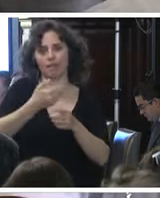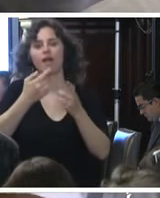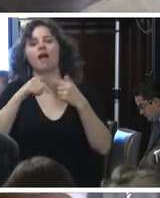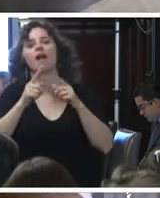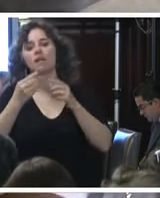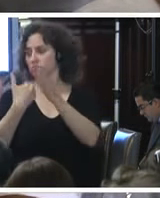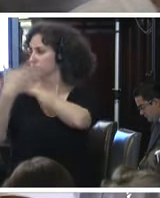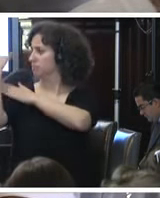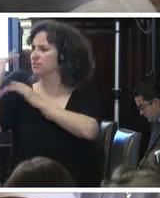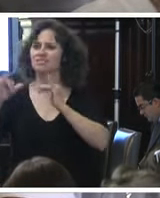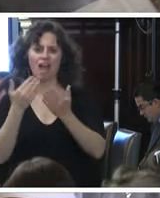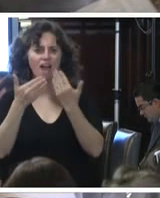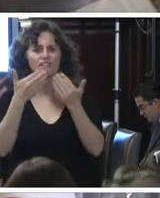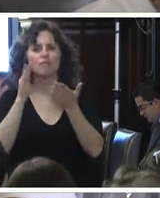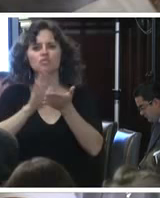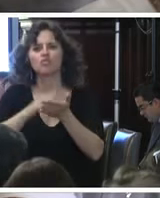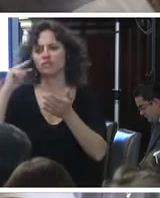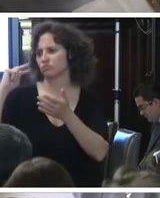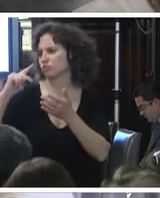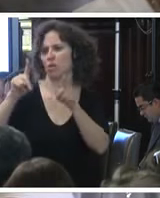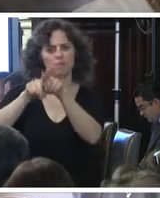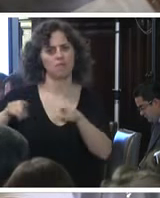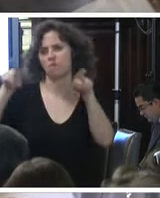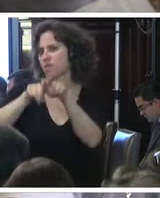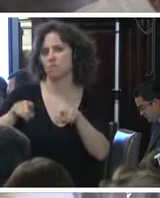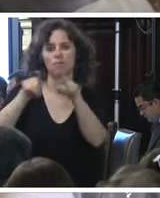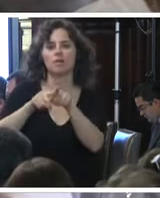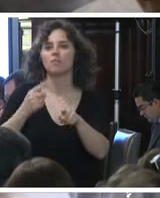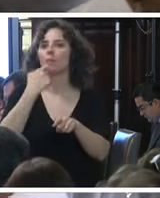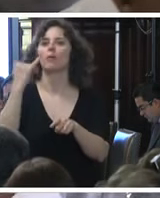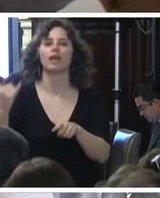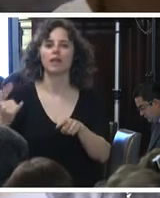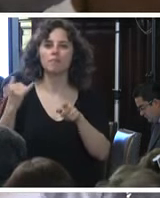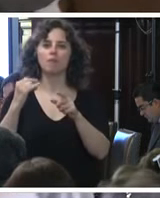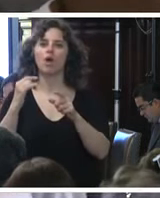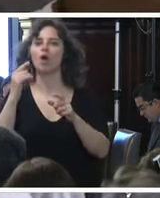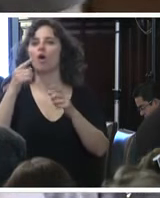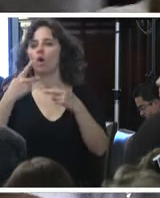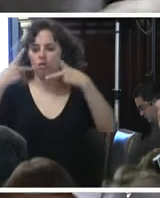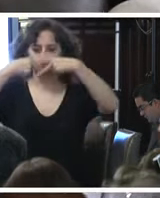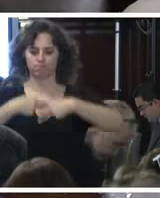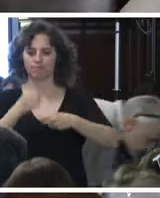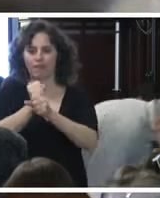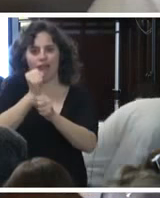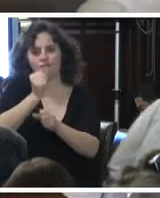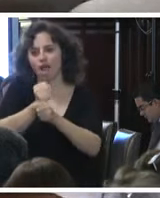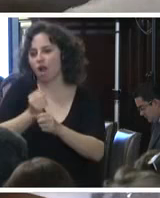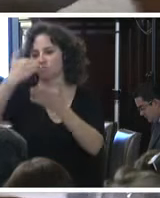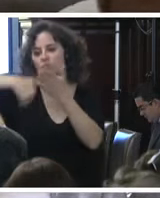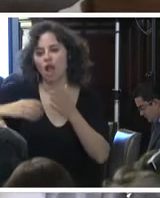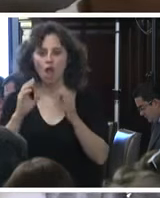pasado nos hemos referido a esta constante, traducida, por ejemplo, en la obstaculización del trabajo del GIEI con el